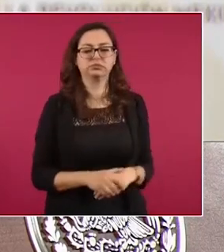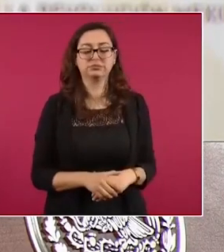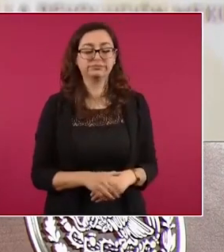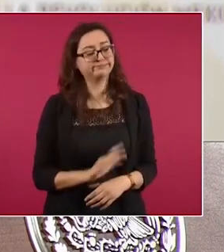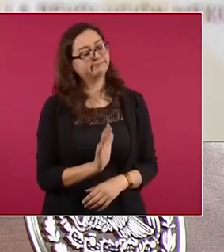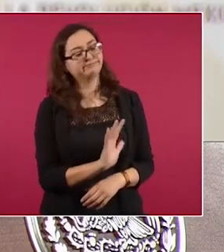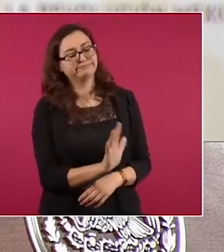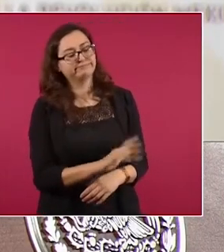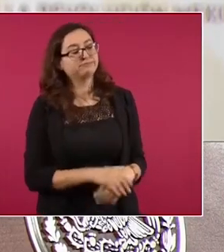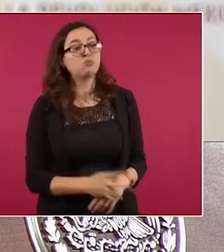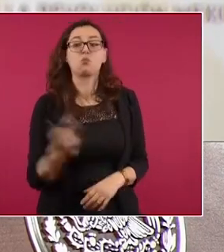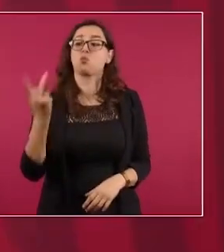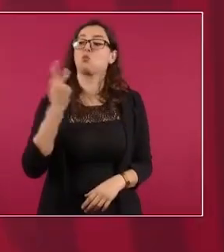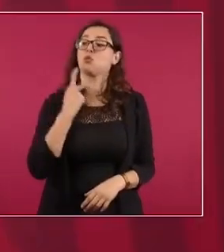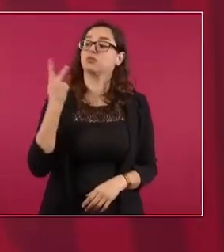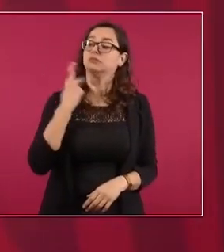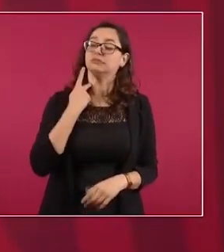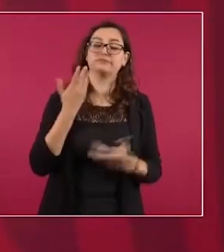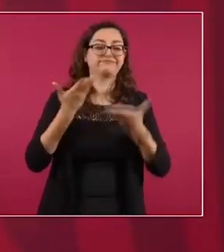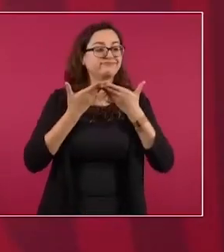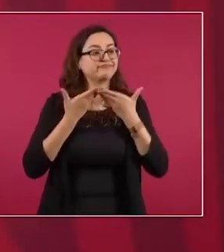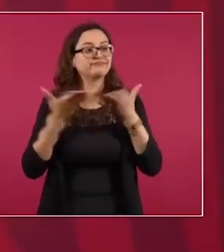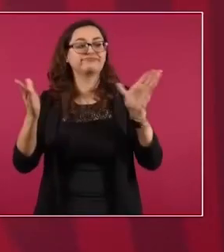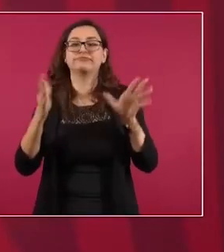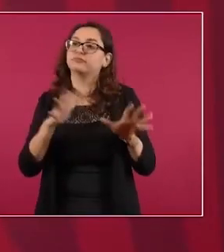No, la política es asunto de todos.